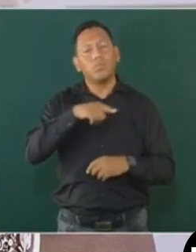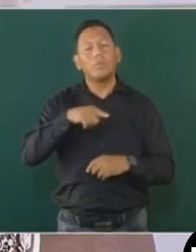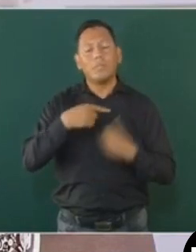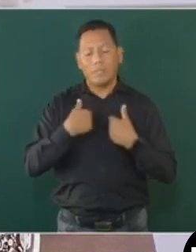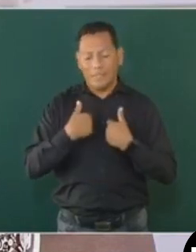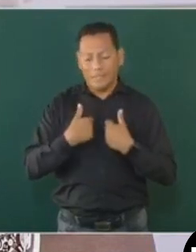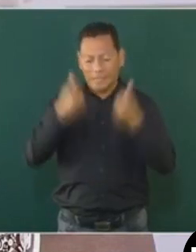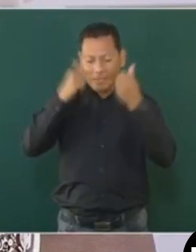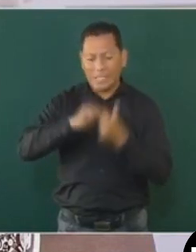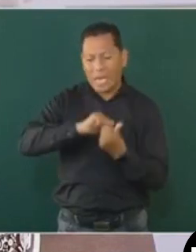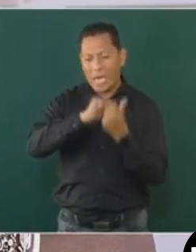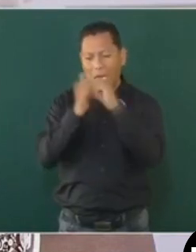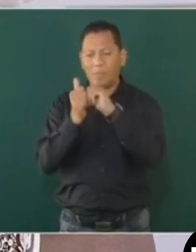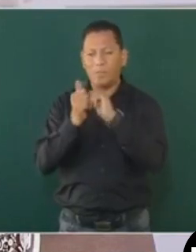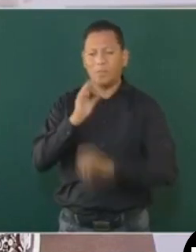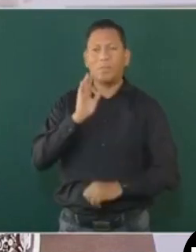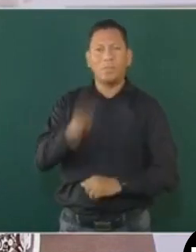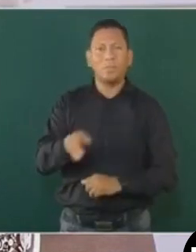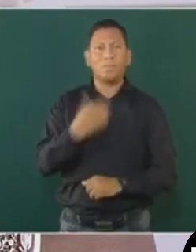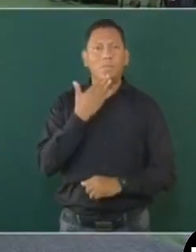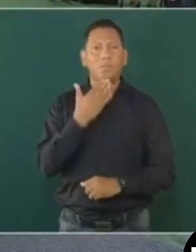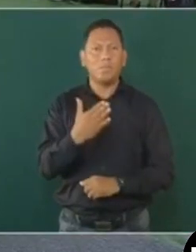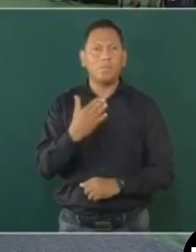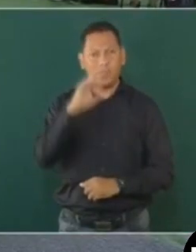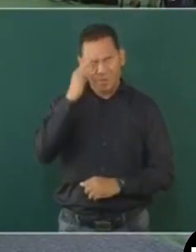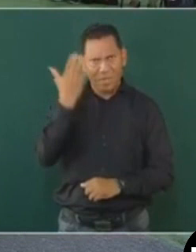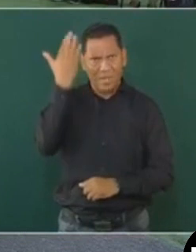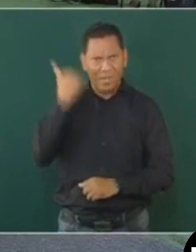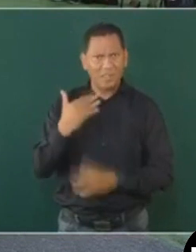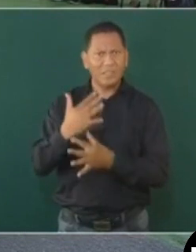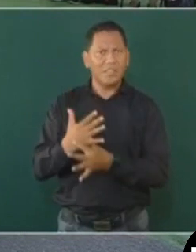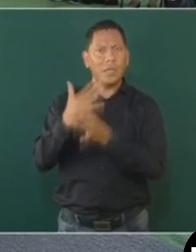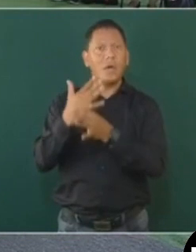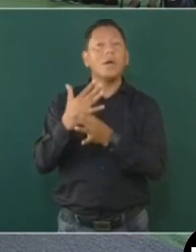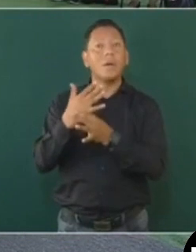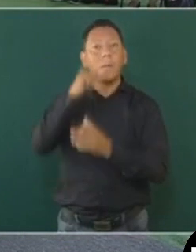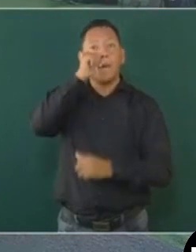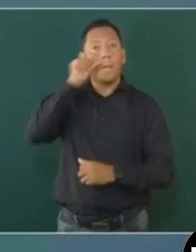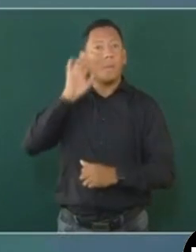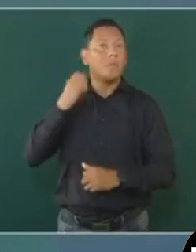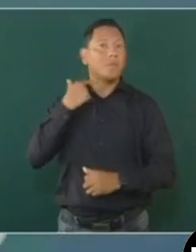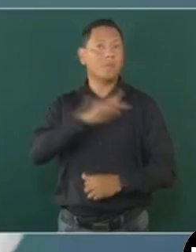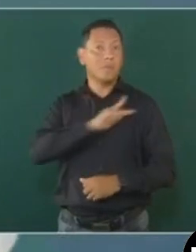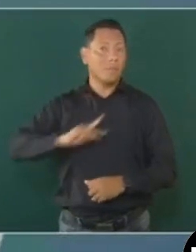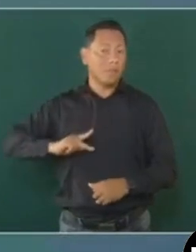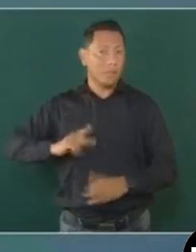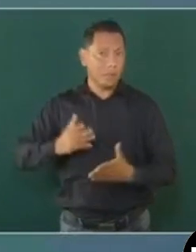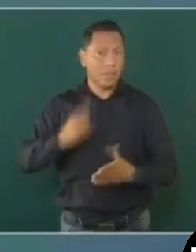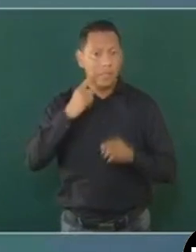cambios. Y es lo que decía Juárez, el funcionario